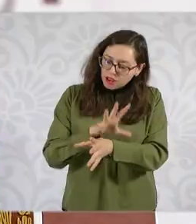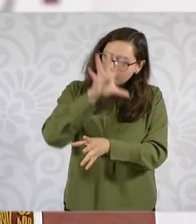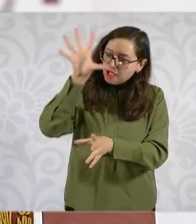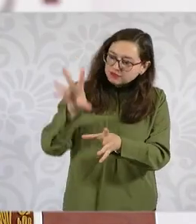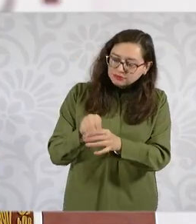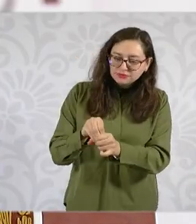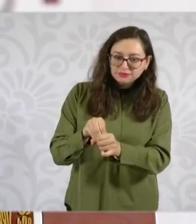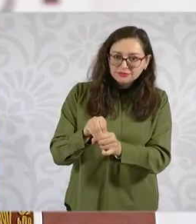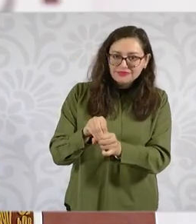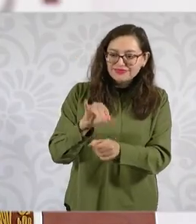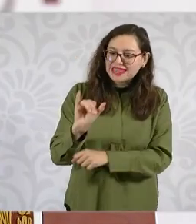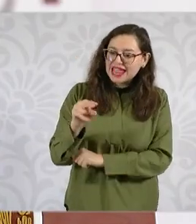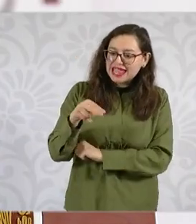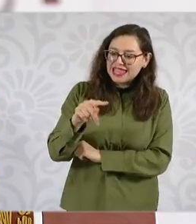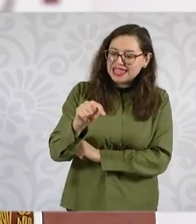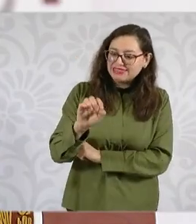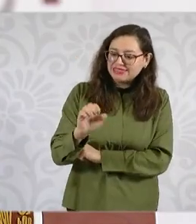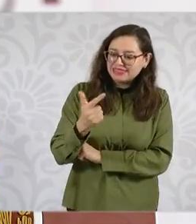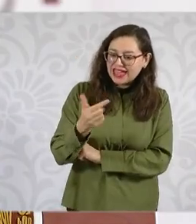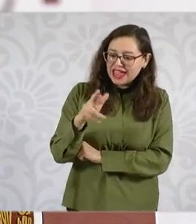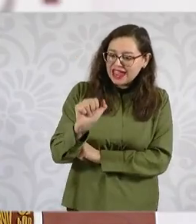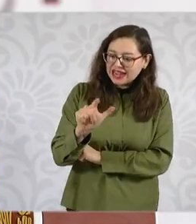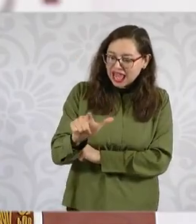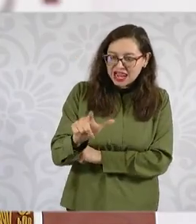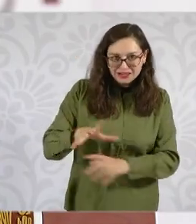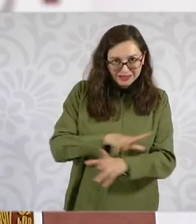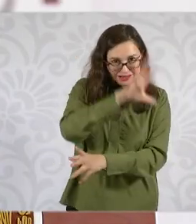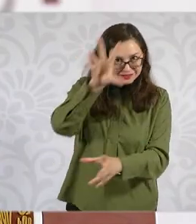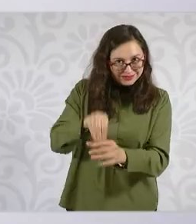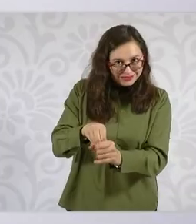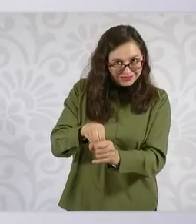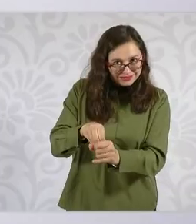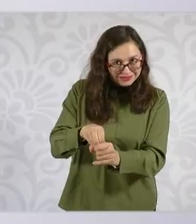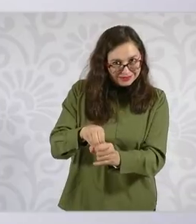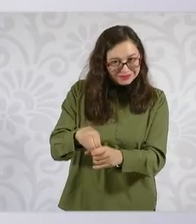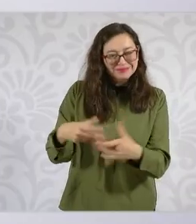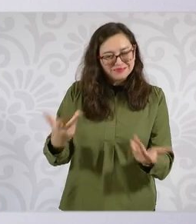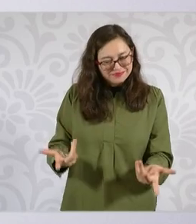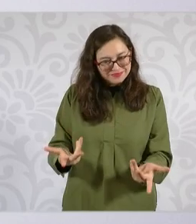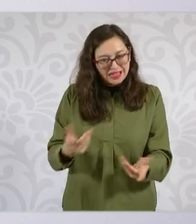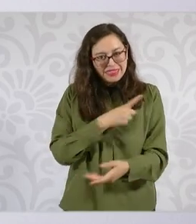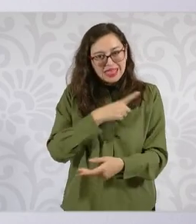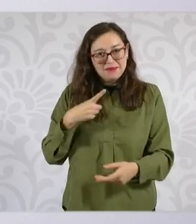desarrollar. No vas a pavimentar en donde después vas a arreglar